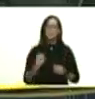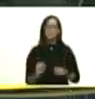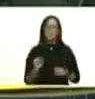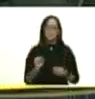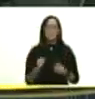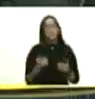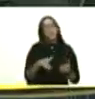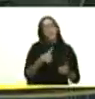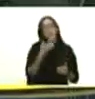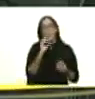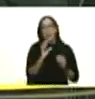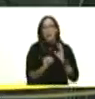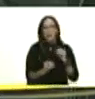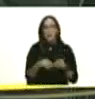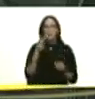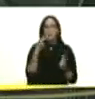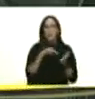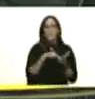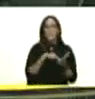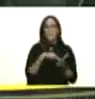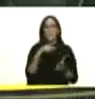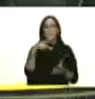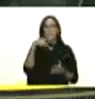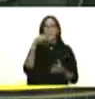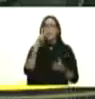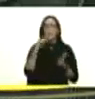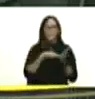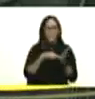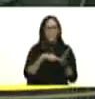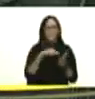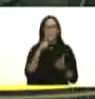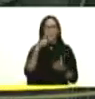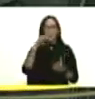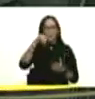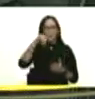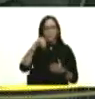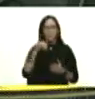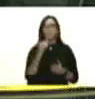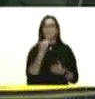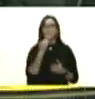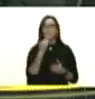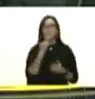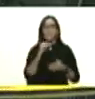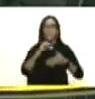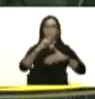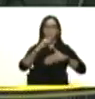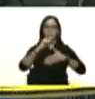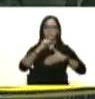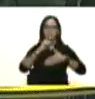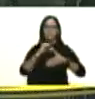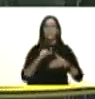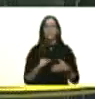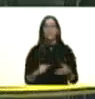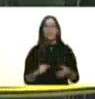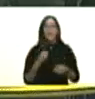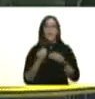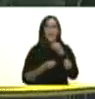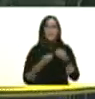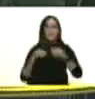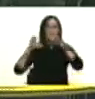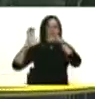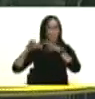podríamos hablar de casi 2000 kilómetros cerca de las costas de Sudamérica origina lluvias